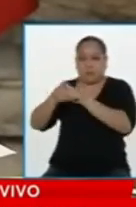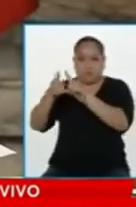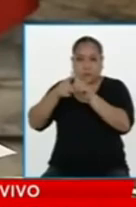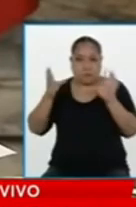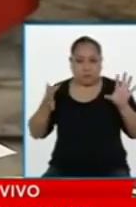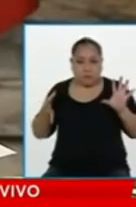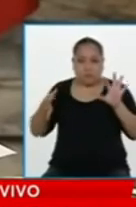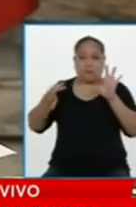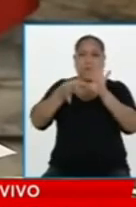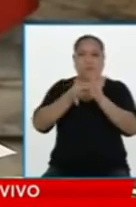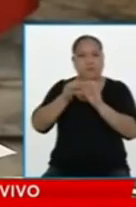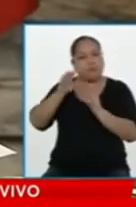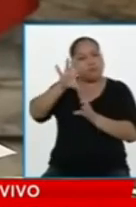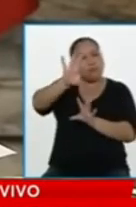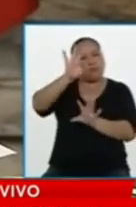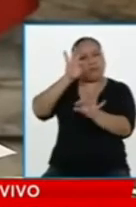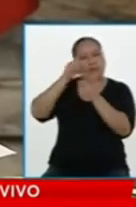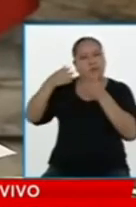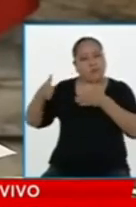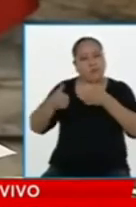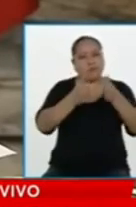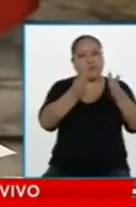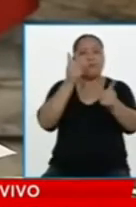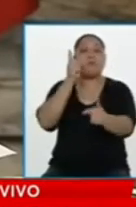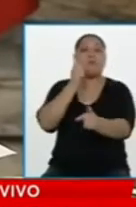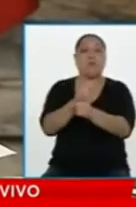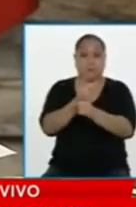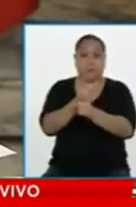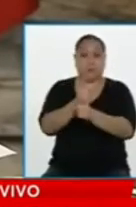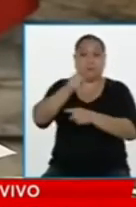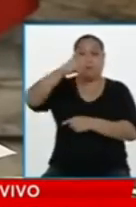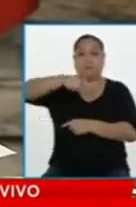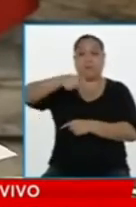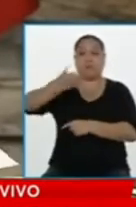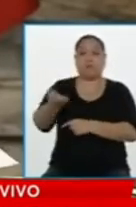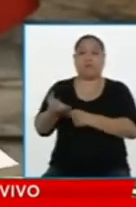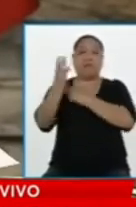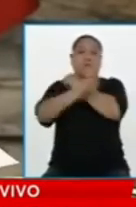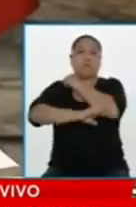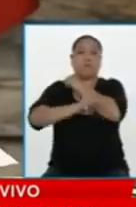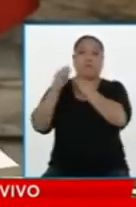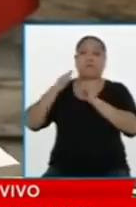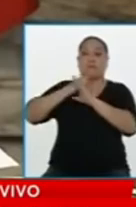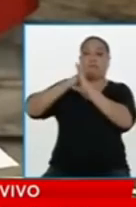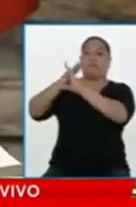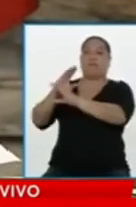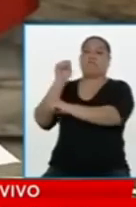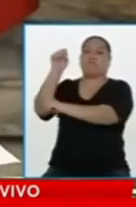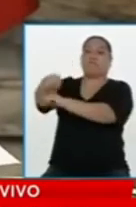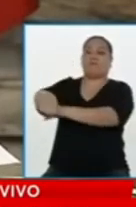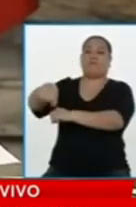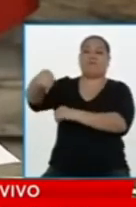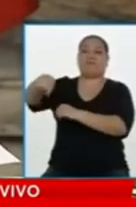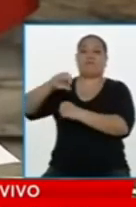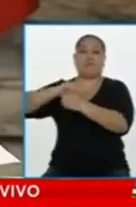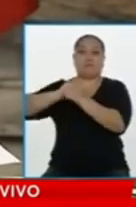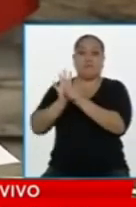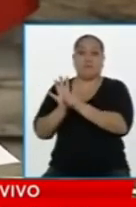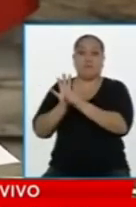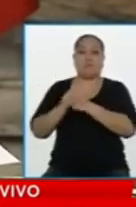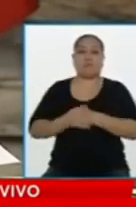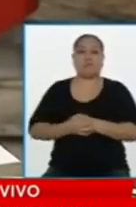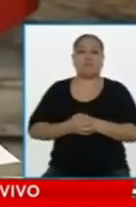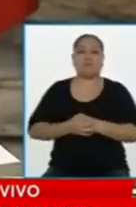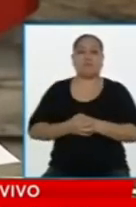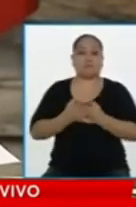demuestra que en alguna parte hay algunos criterios razonables para tratar de encuadrar